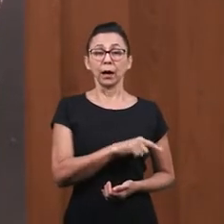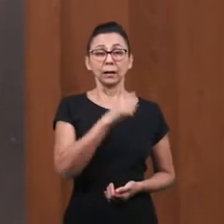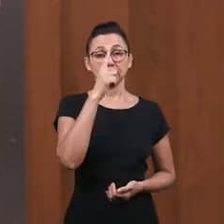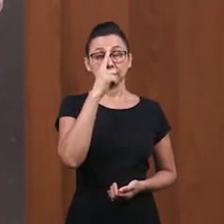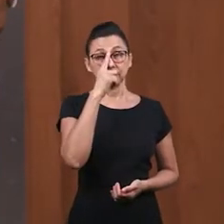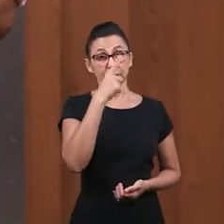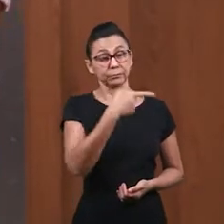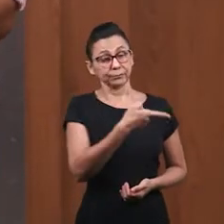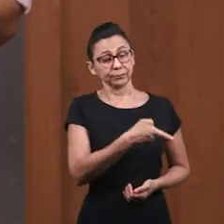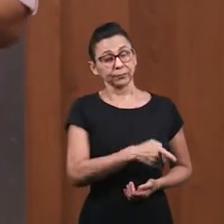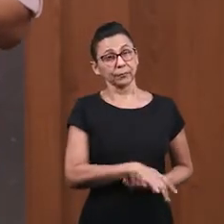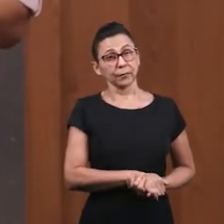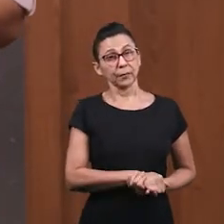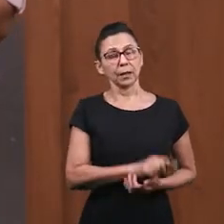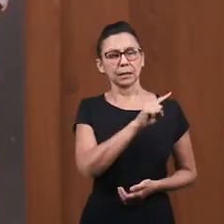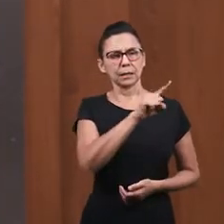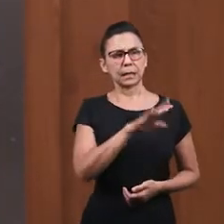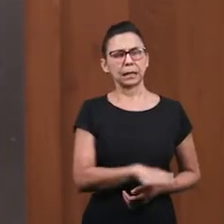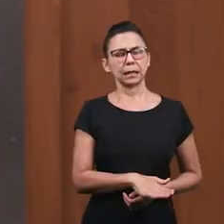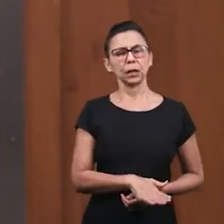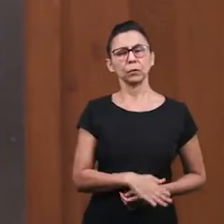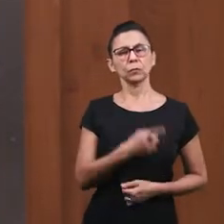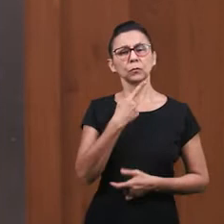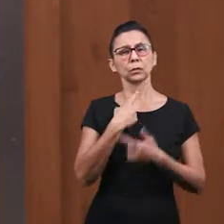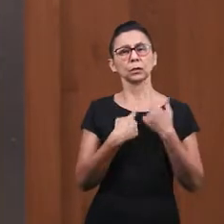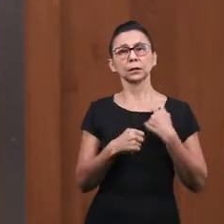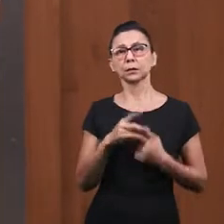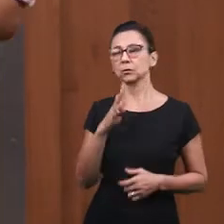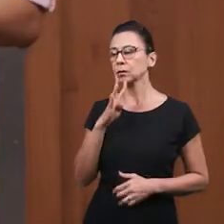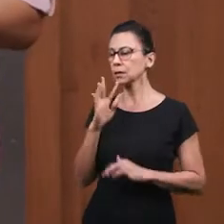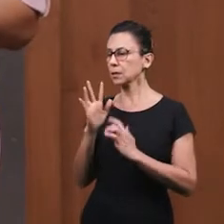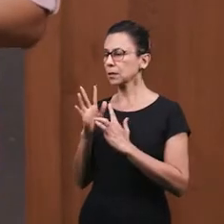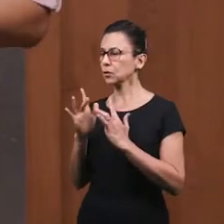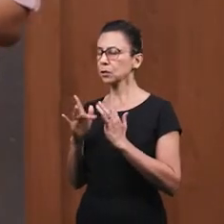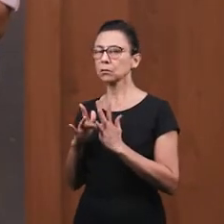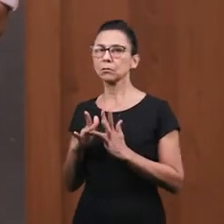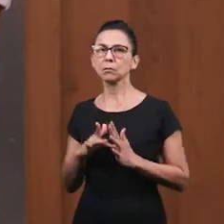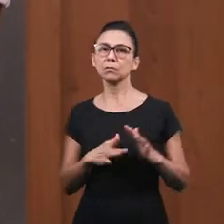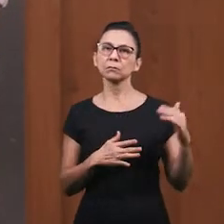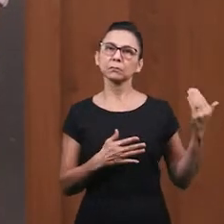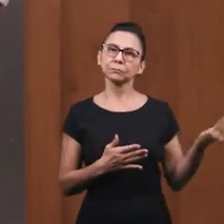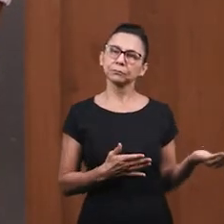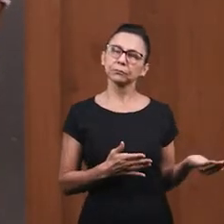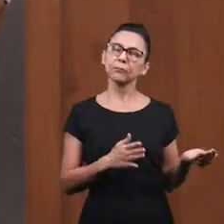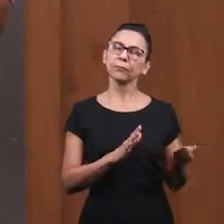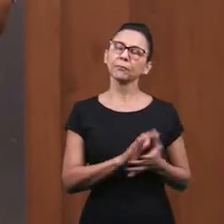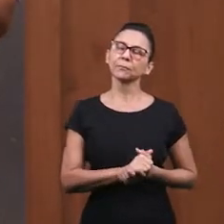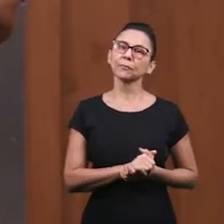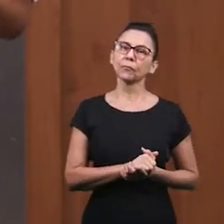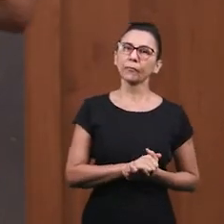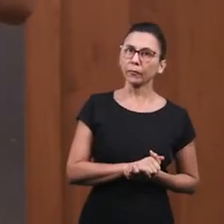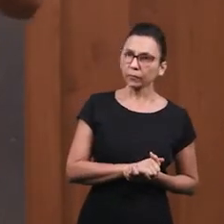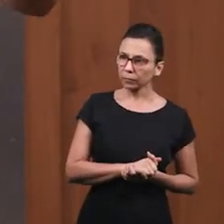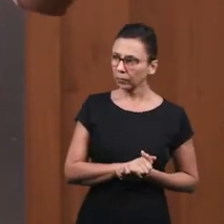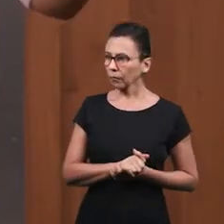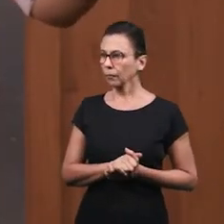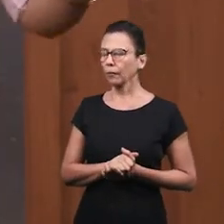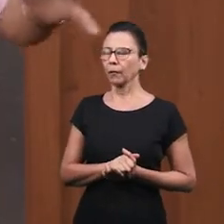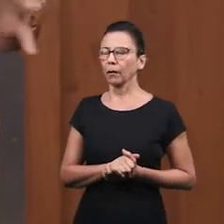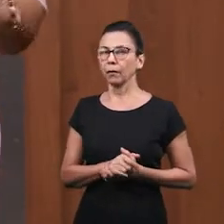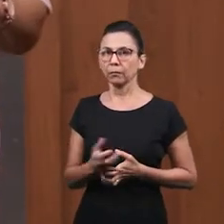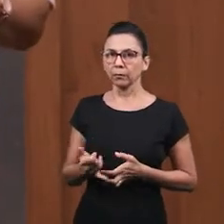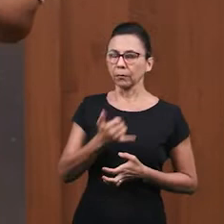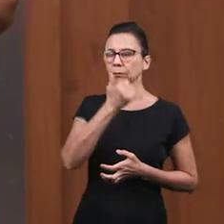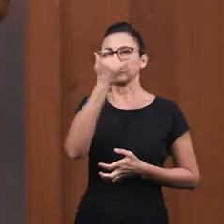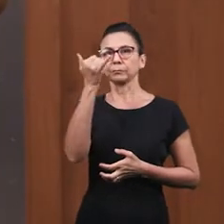saqueo oyó hablar que Jesús estaba en Jericó Y él puso en su corazón el deseo de conocer a Jesús Y